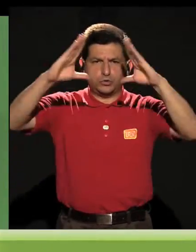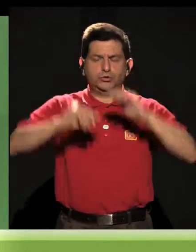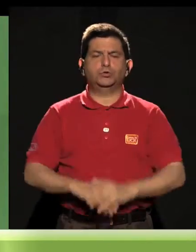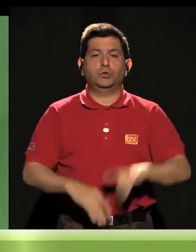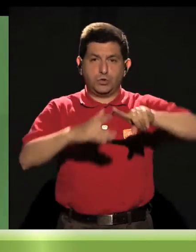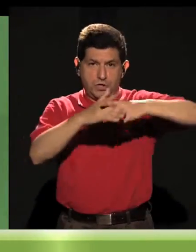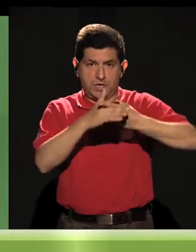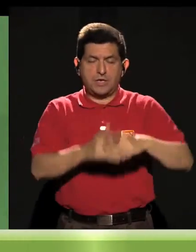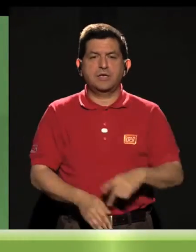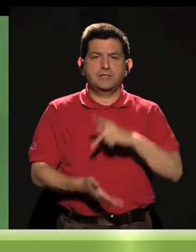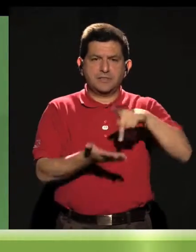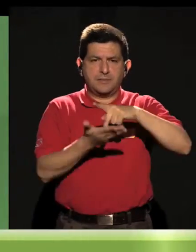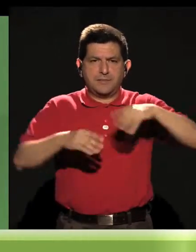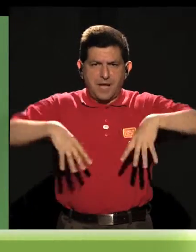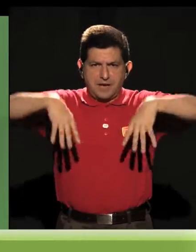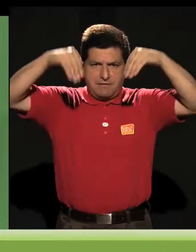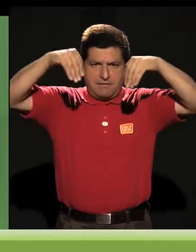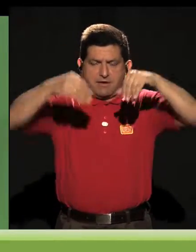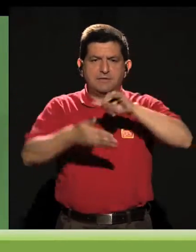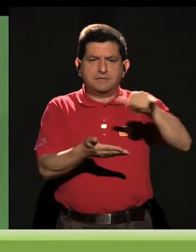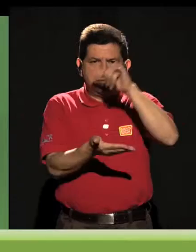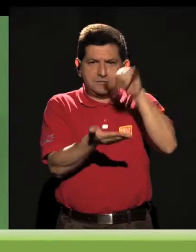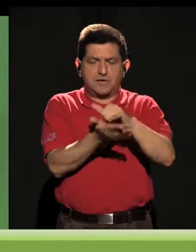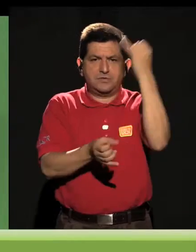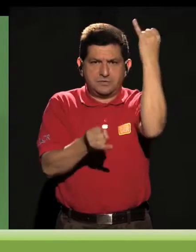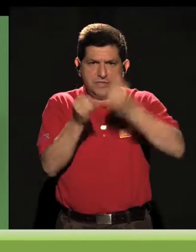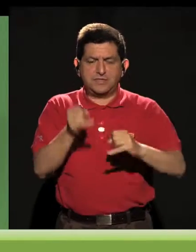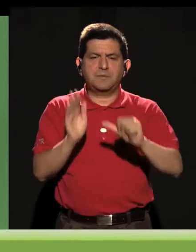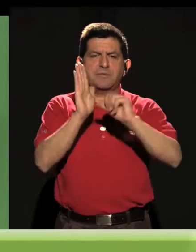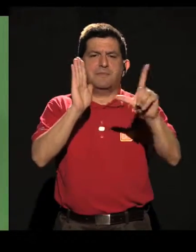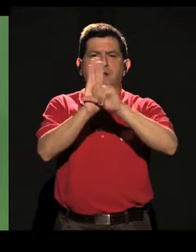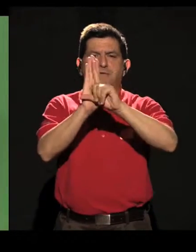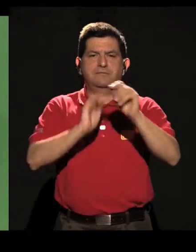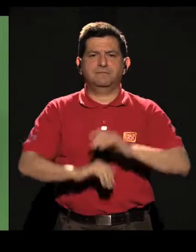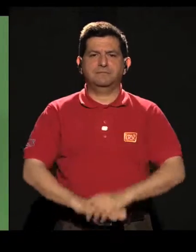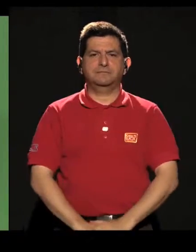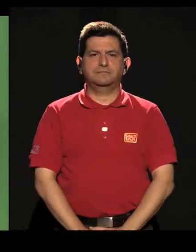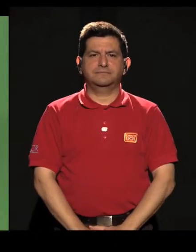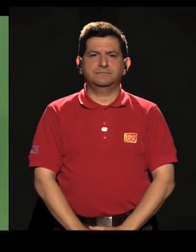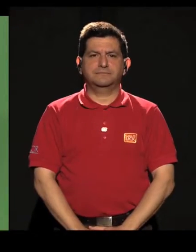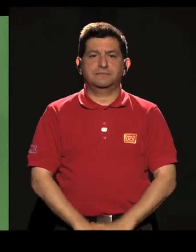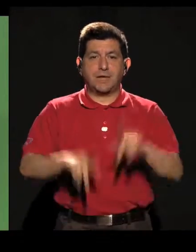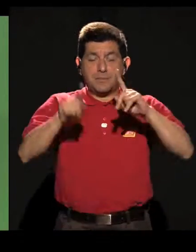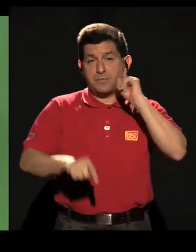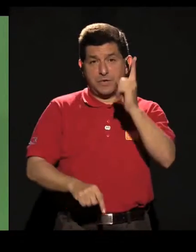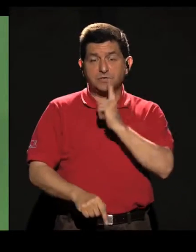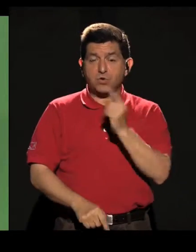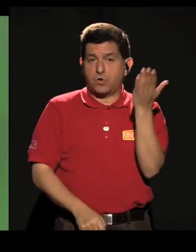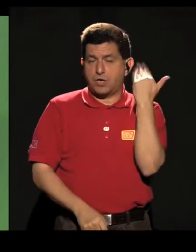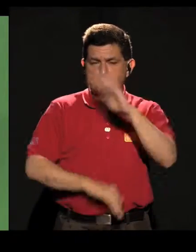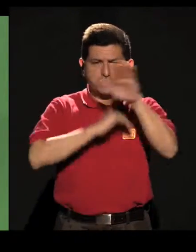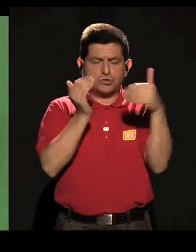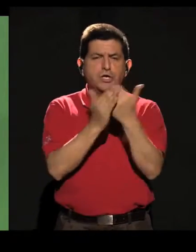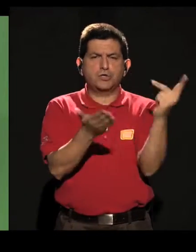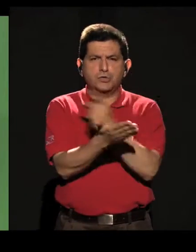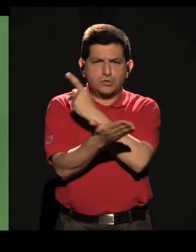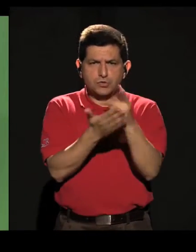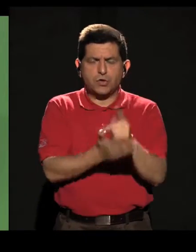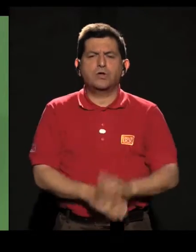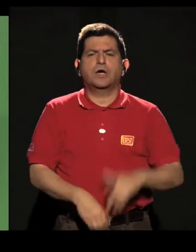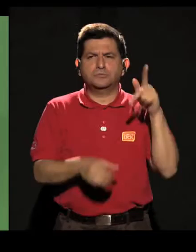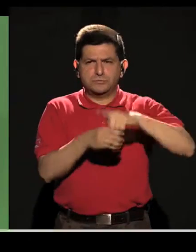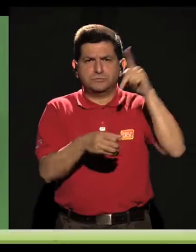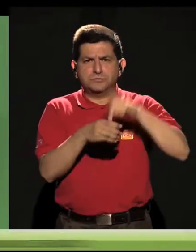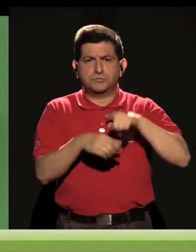8 de la mañana, dará inicio en el Parque La Merced en San José y finalizará en la Asamblea Legislativa. Personas sordas y oyentes de todas las